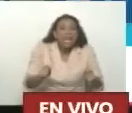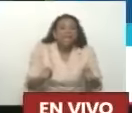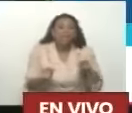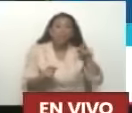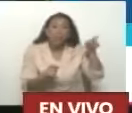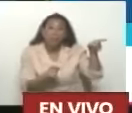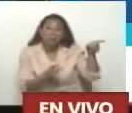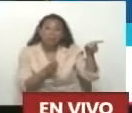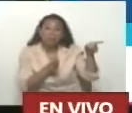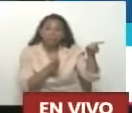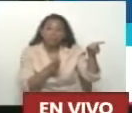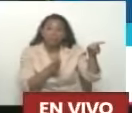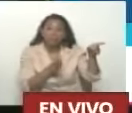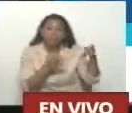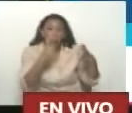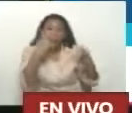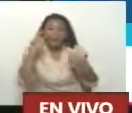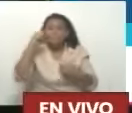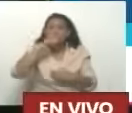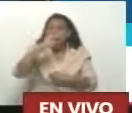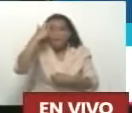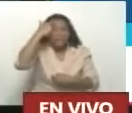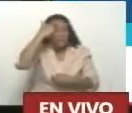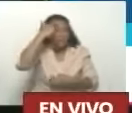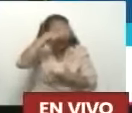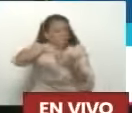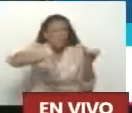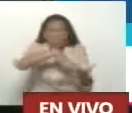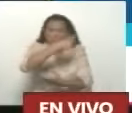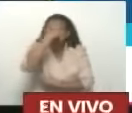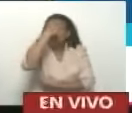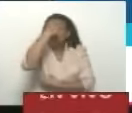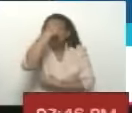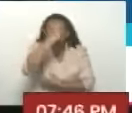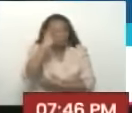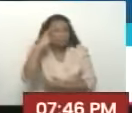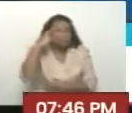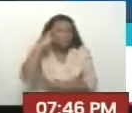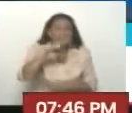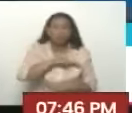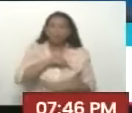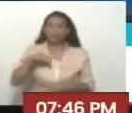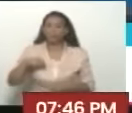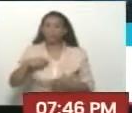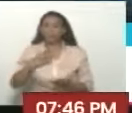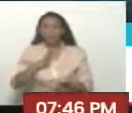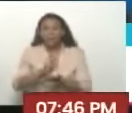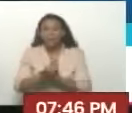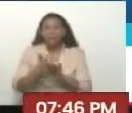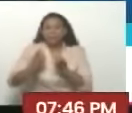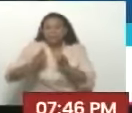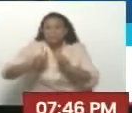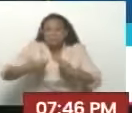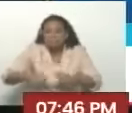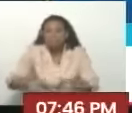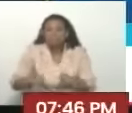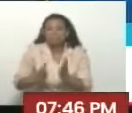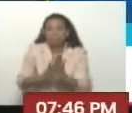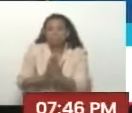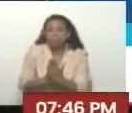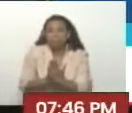ellos Su perversidad Sus planes Sucio Y nosotros Y nosotras Mujeres